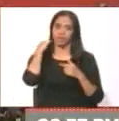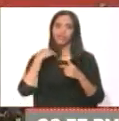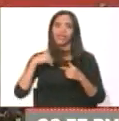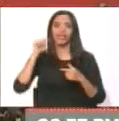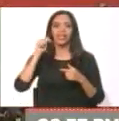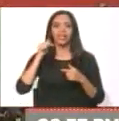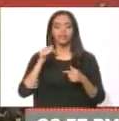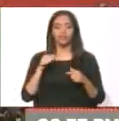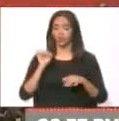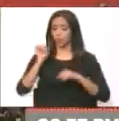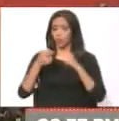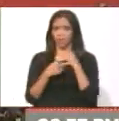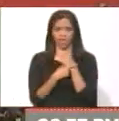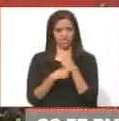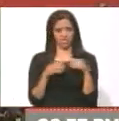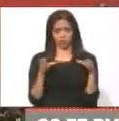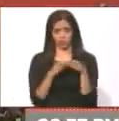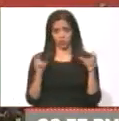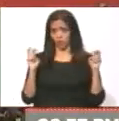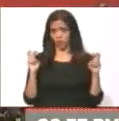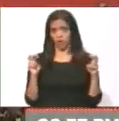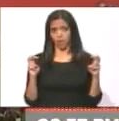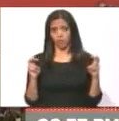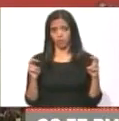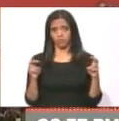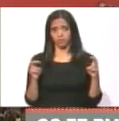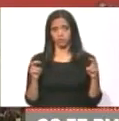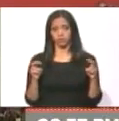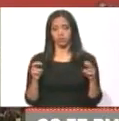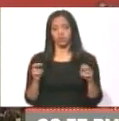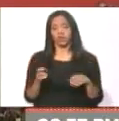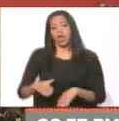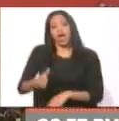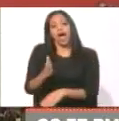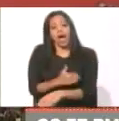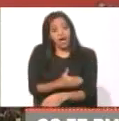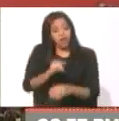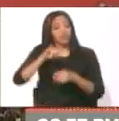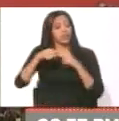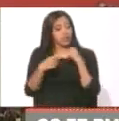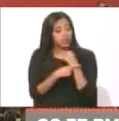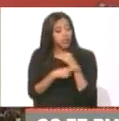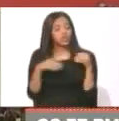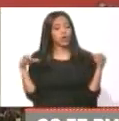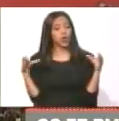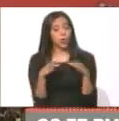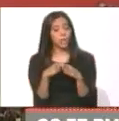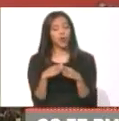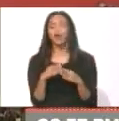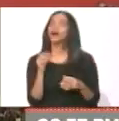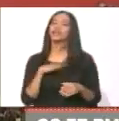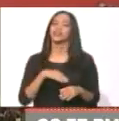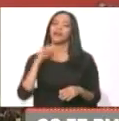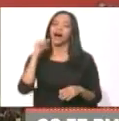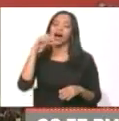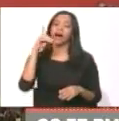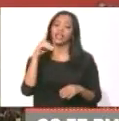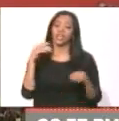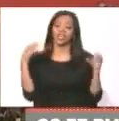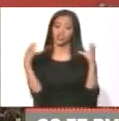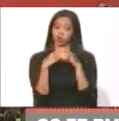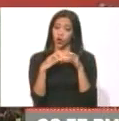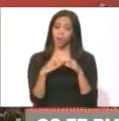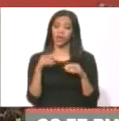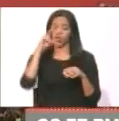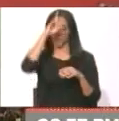Juanito Alimaña y su banda es nuevo. Antes de Juanito Alimaña y su banda, estaban los adecos y su banda, los copillanos y